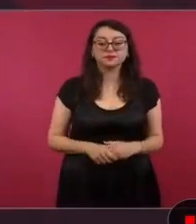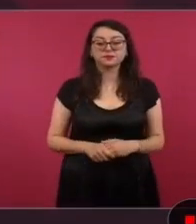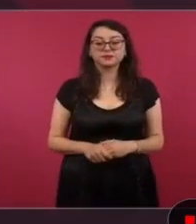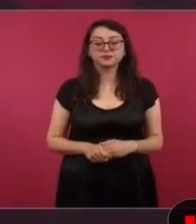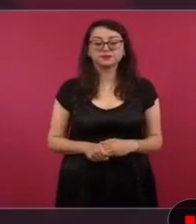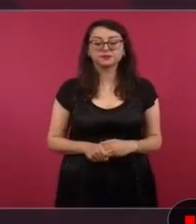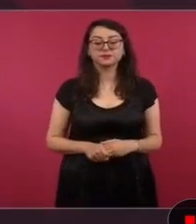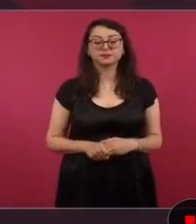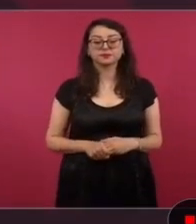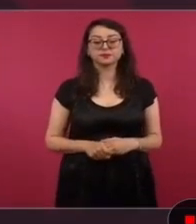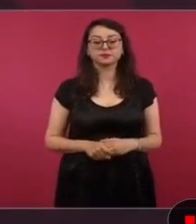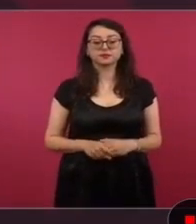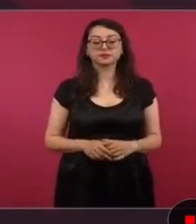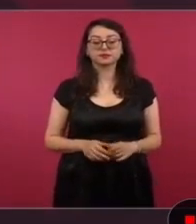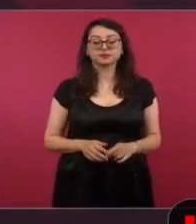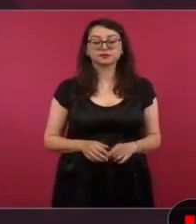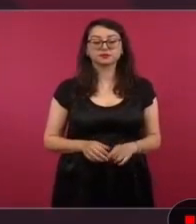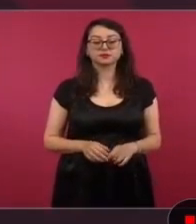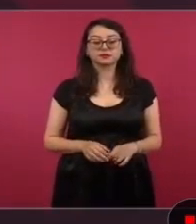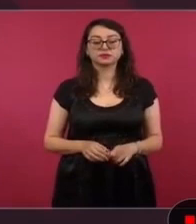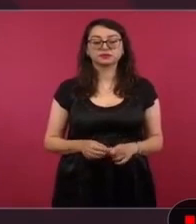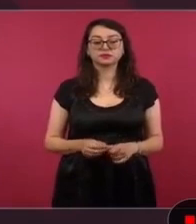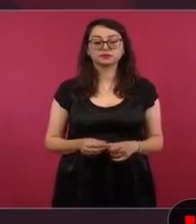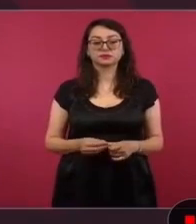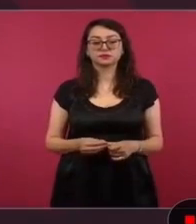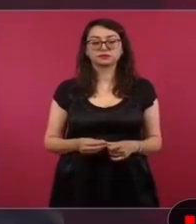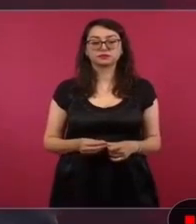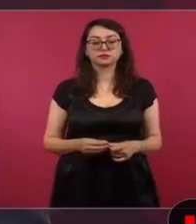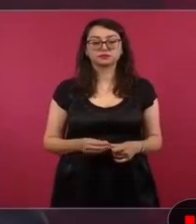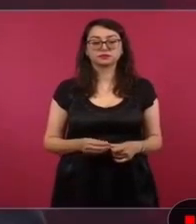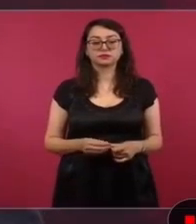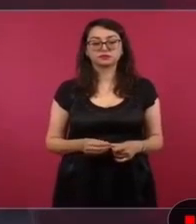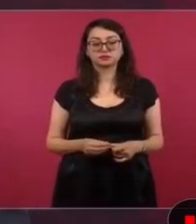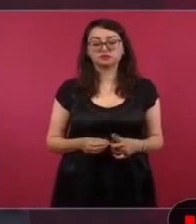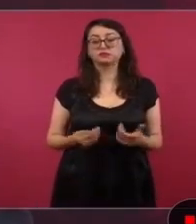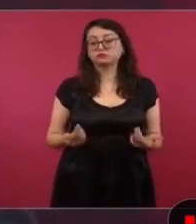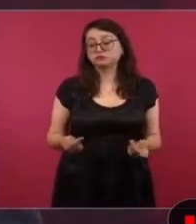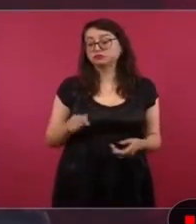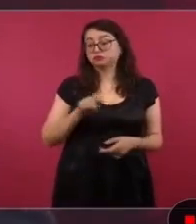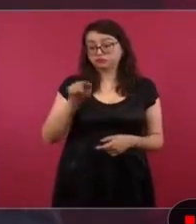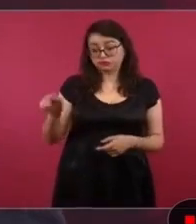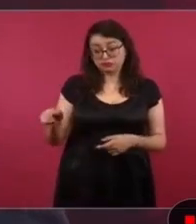con posturas conservadoras,